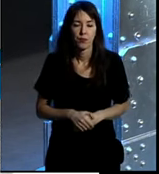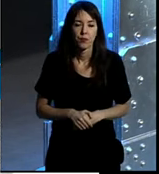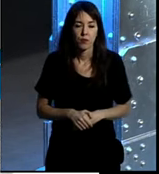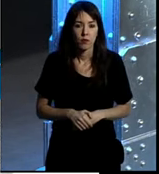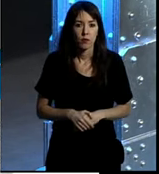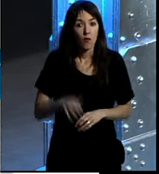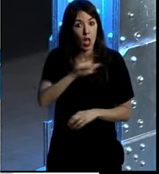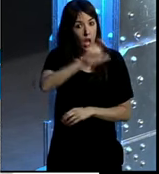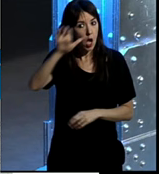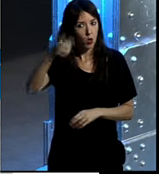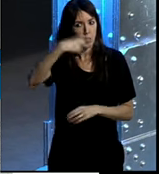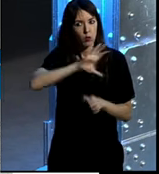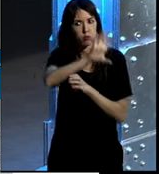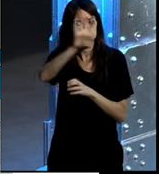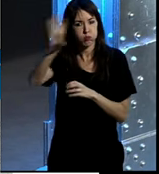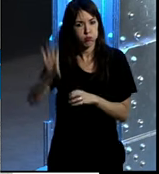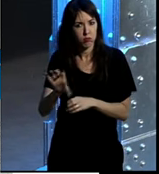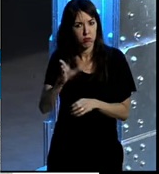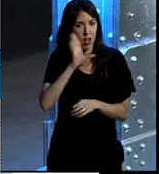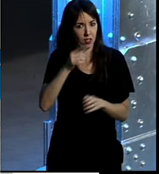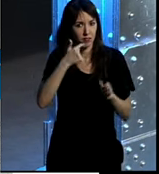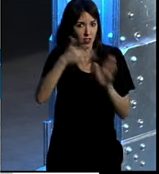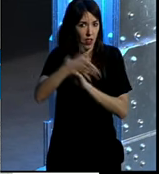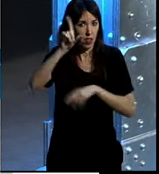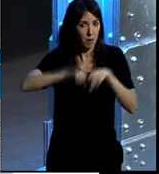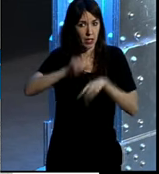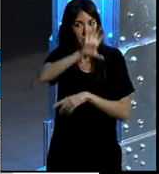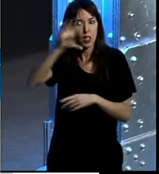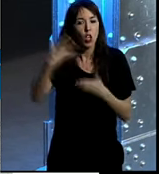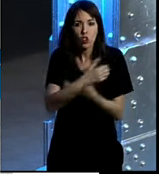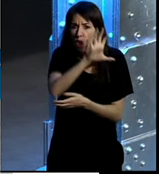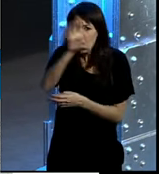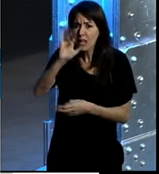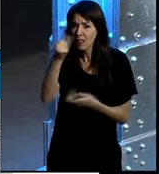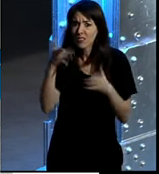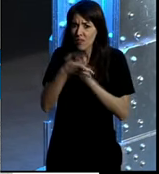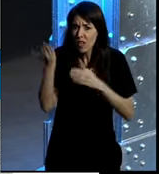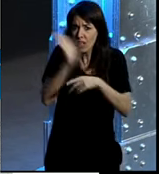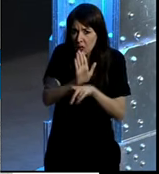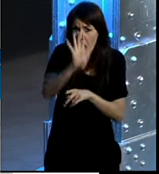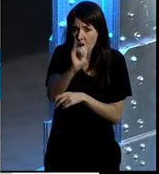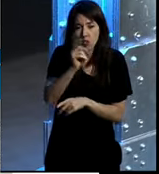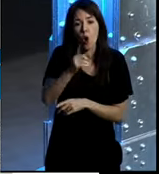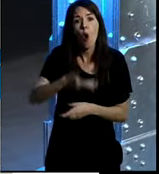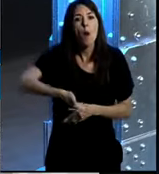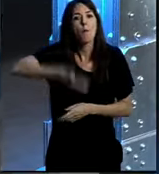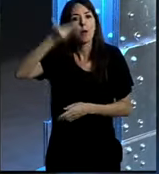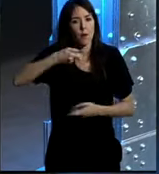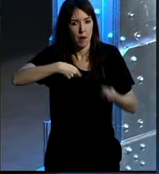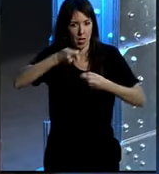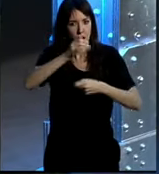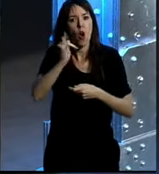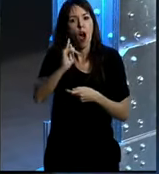A nivel Europa estamos distribuidos, como os decía, en función de los países. No en todos los países hay un representante europeo, sí en los principales mercados.